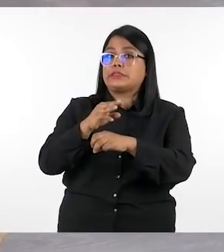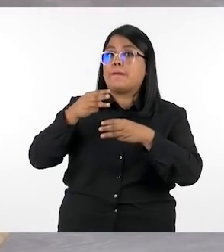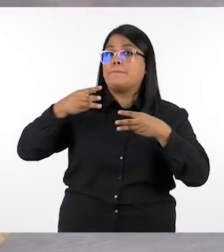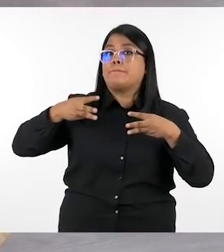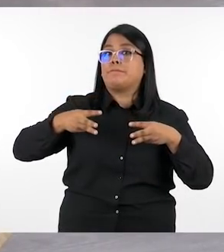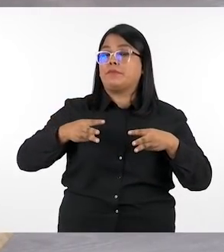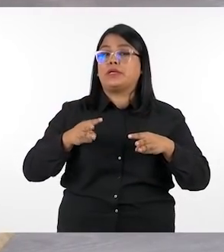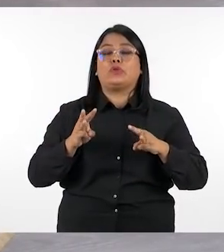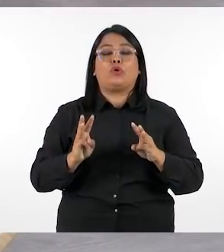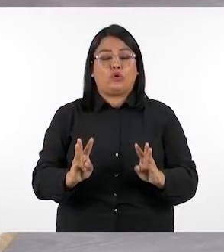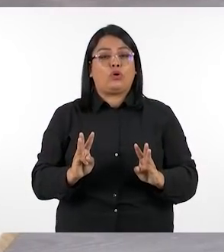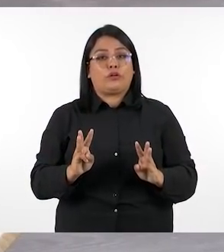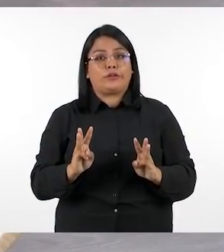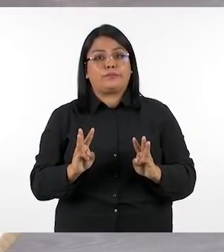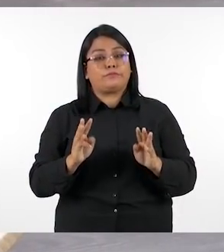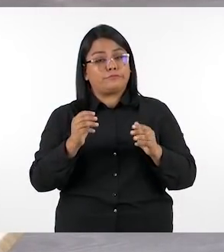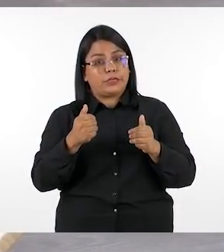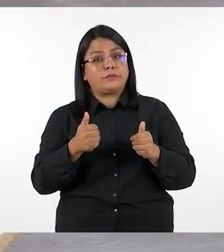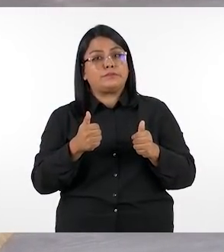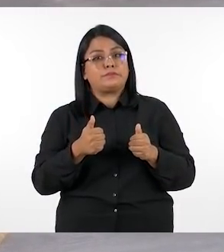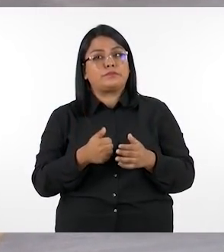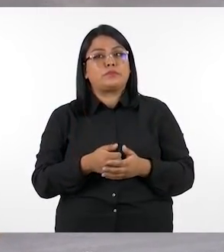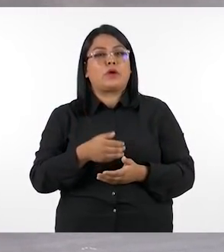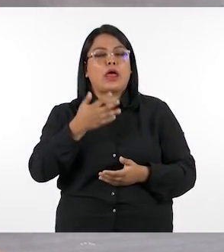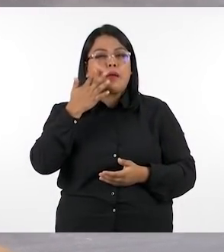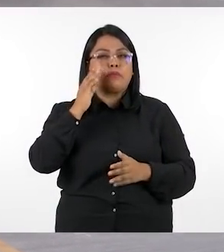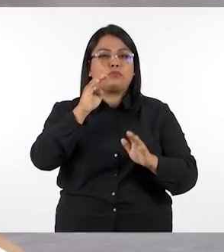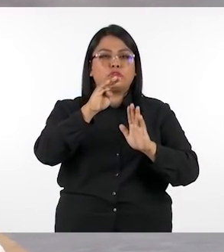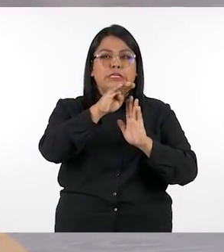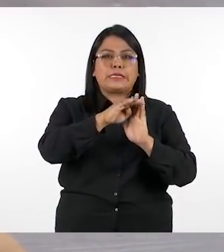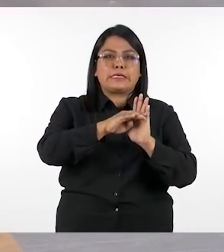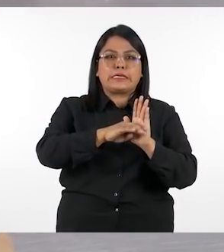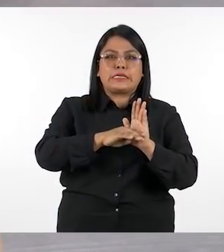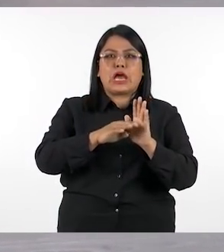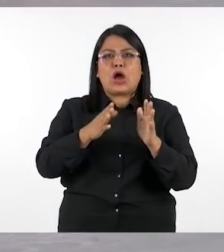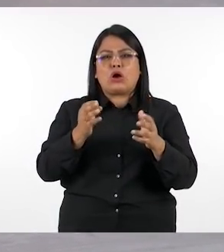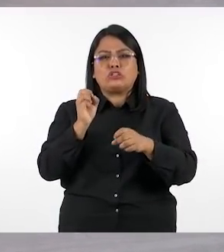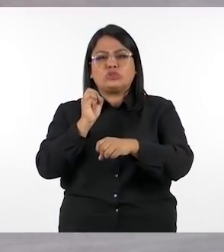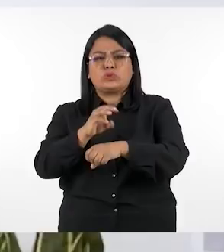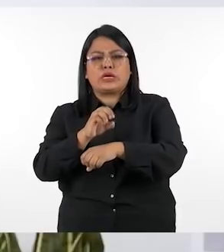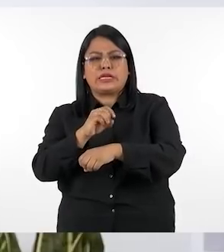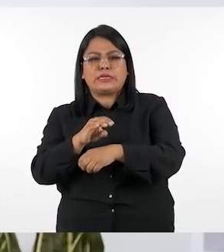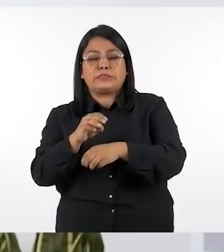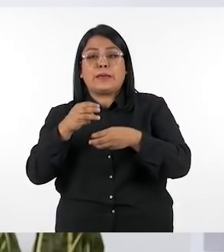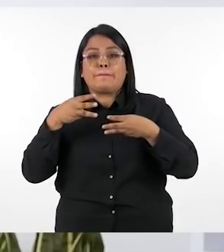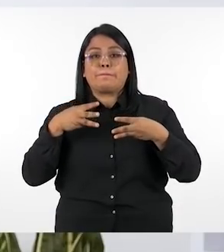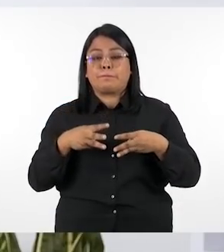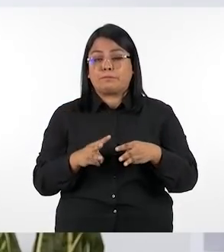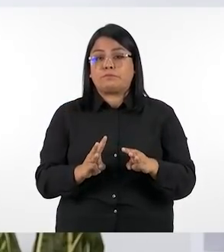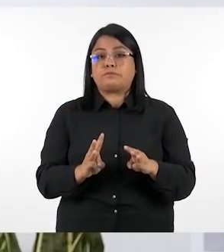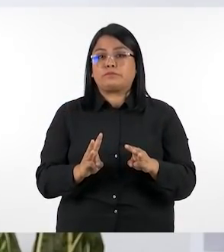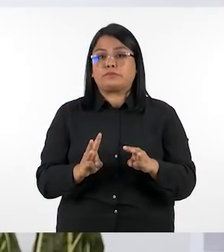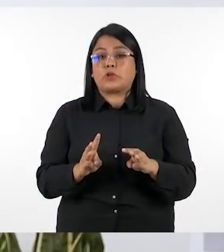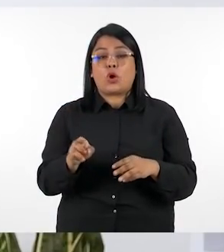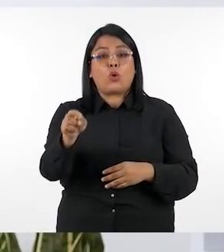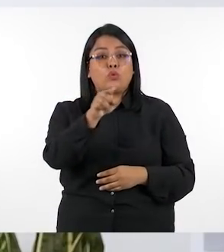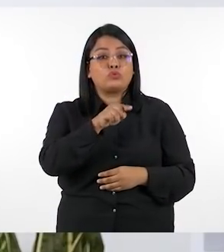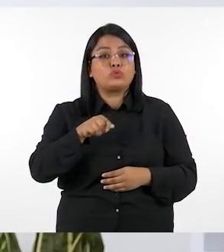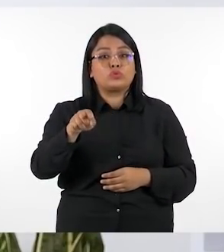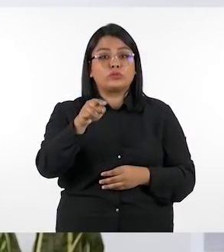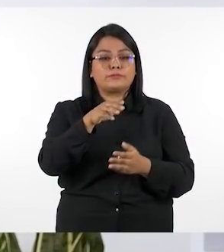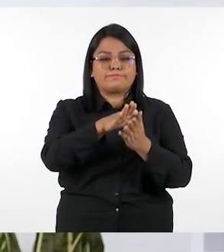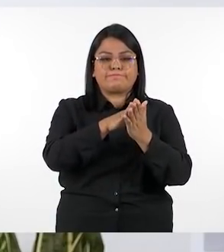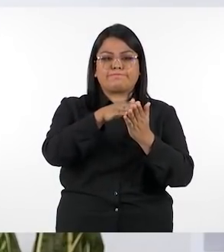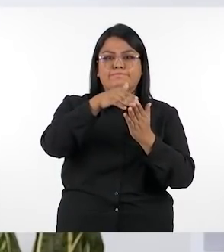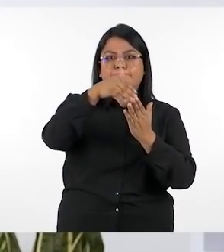metodológica y aunque cuando hacemos referencia a ella decimos guía o sugerencia metodológica lo cierto es